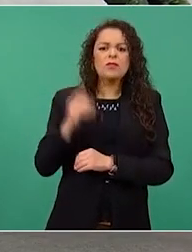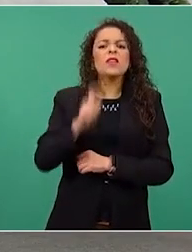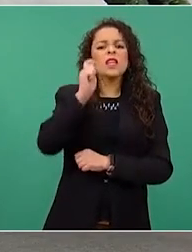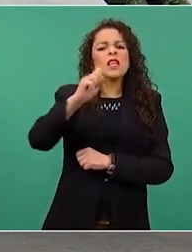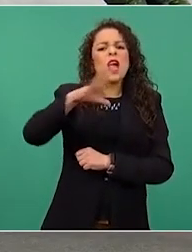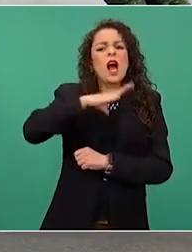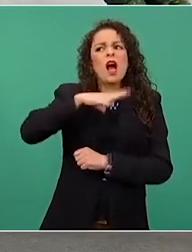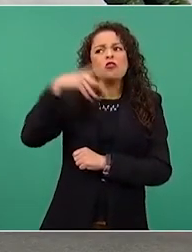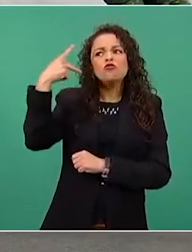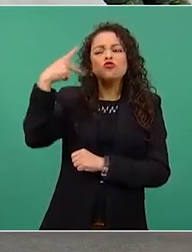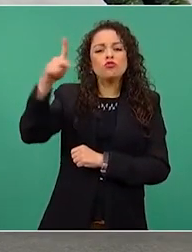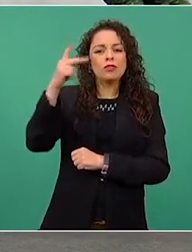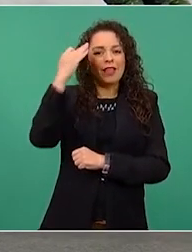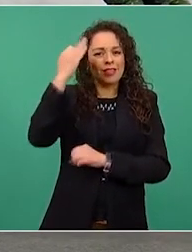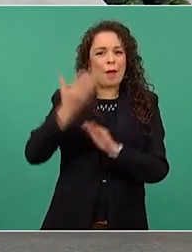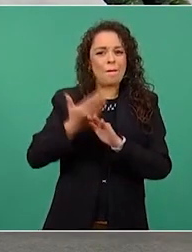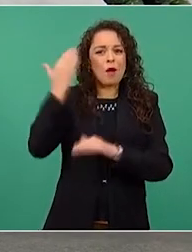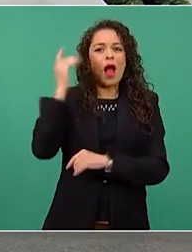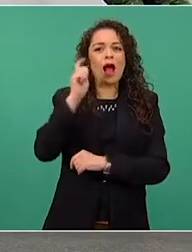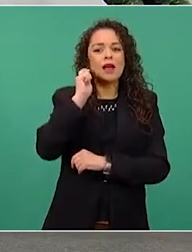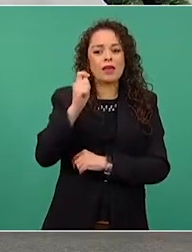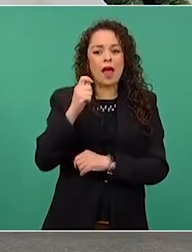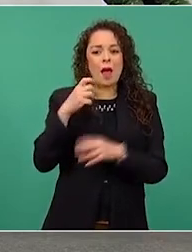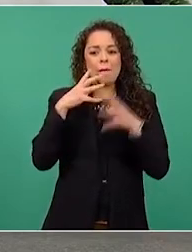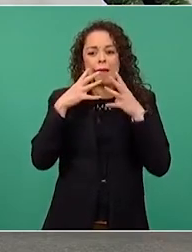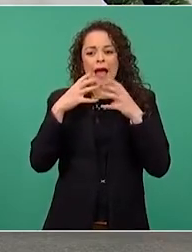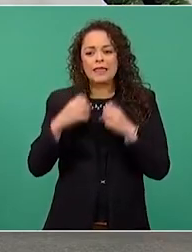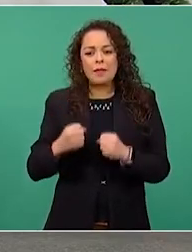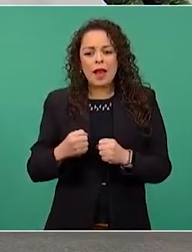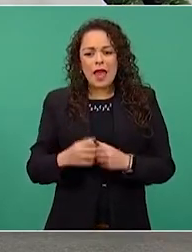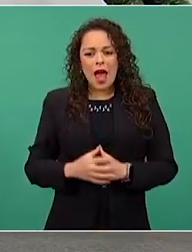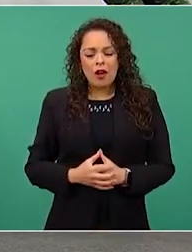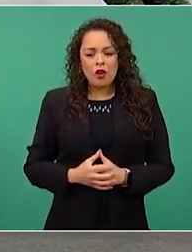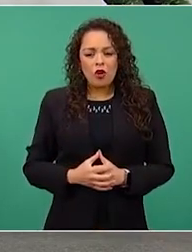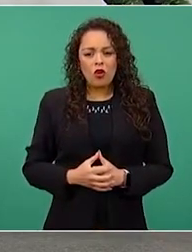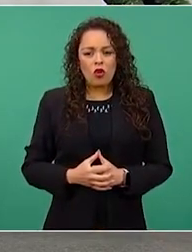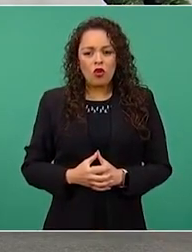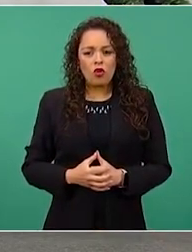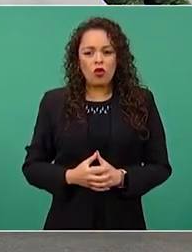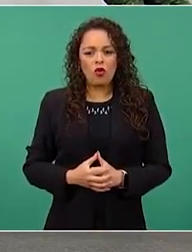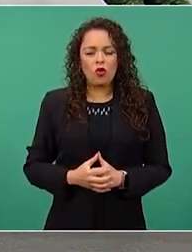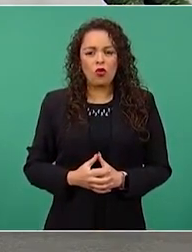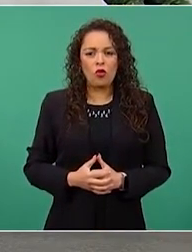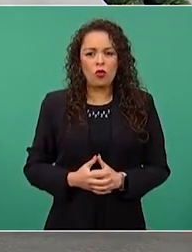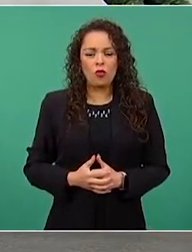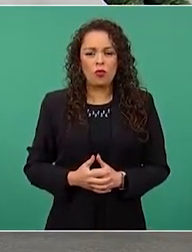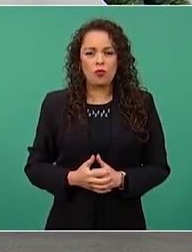algunas